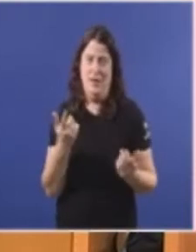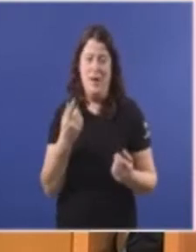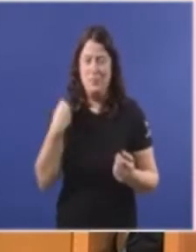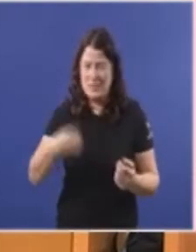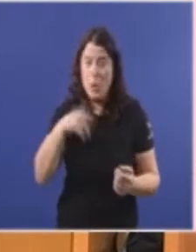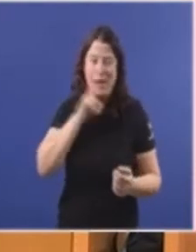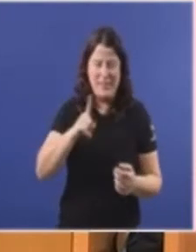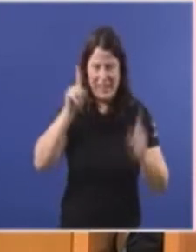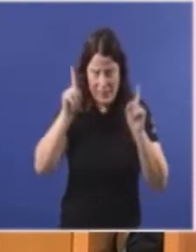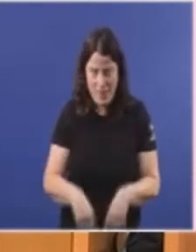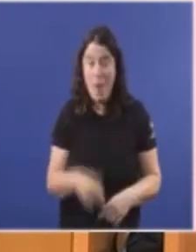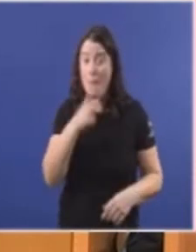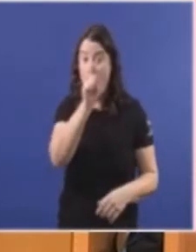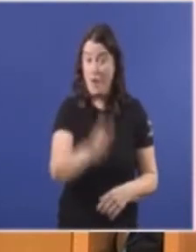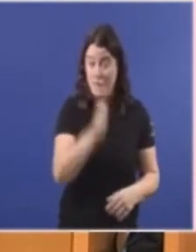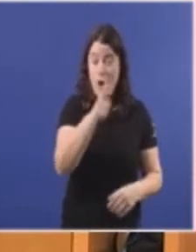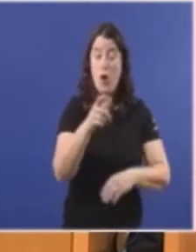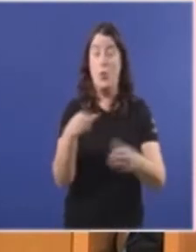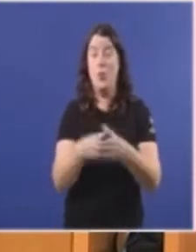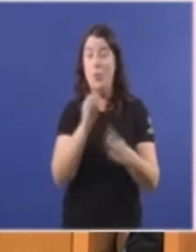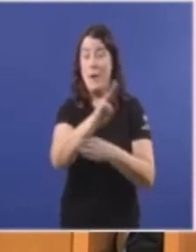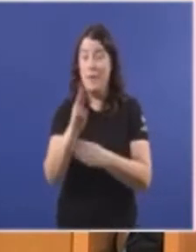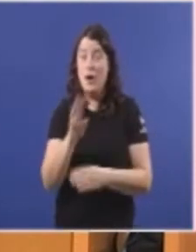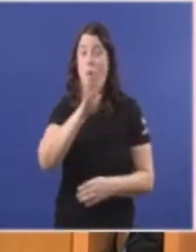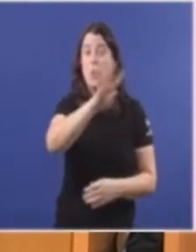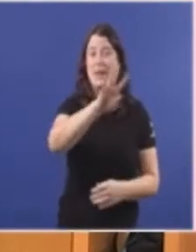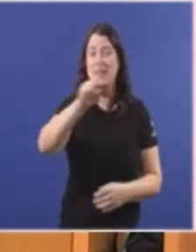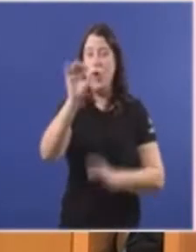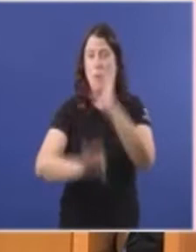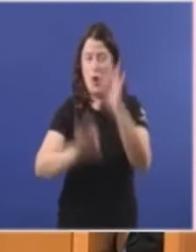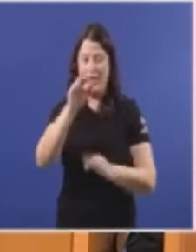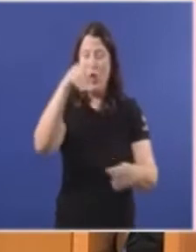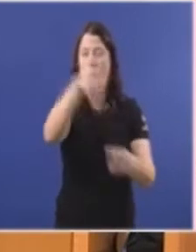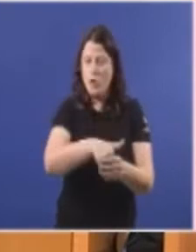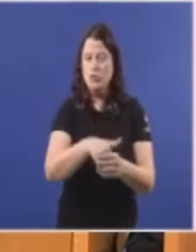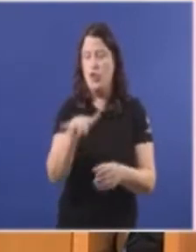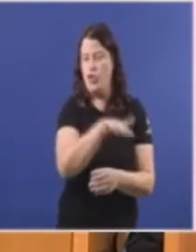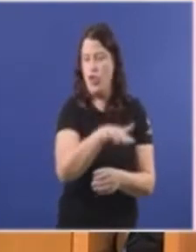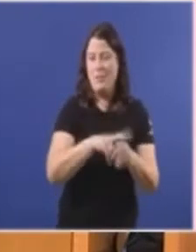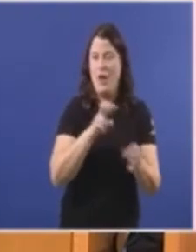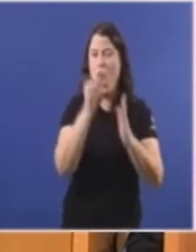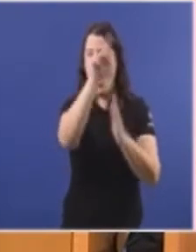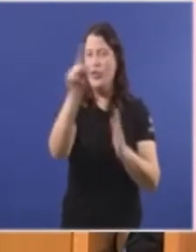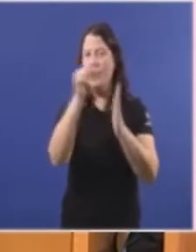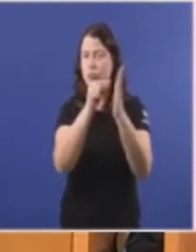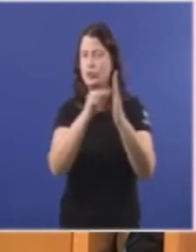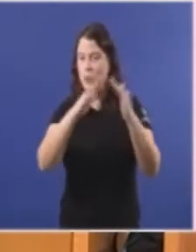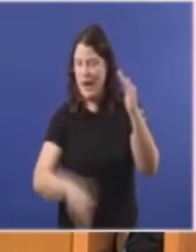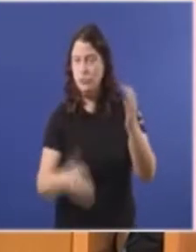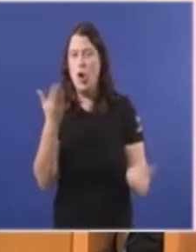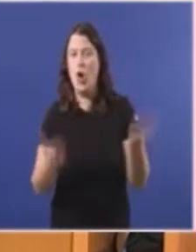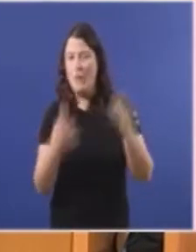niso Porque señor Feijó O Partido Popular Tivo o 41% dos votos en Berín 11 puntos menos Que hai